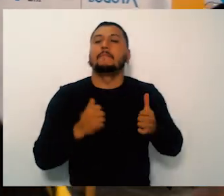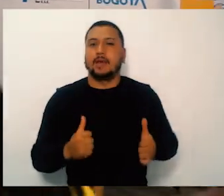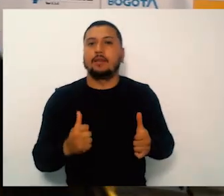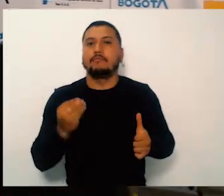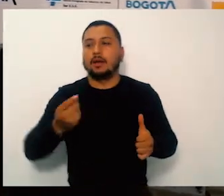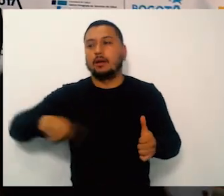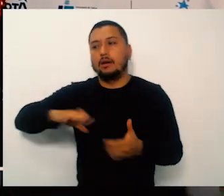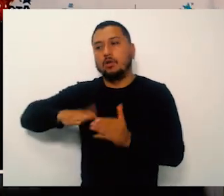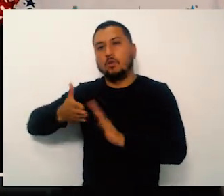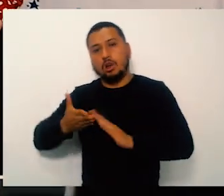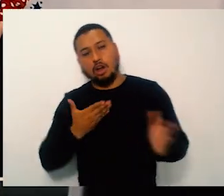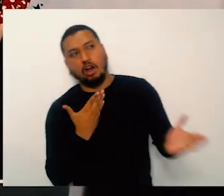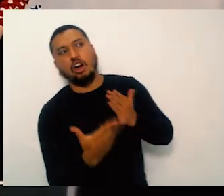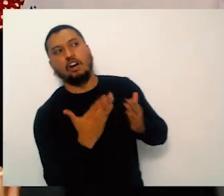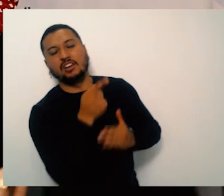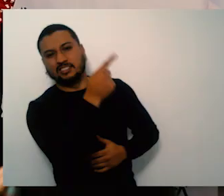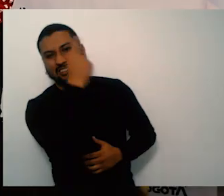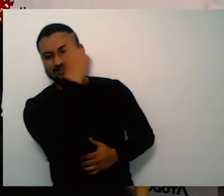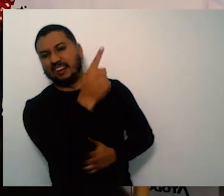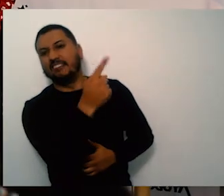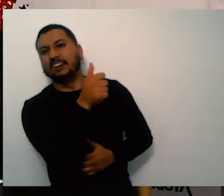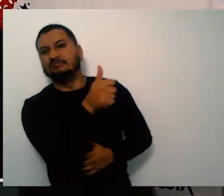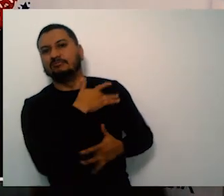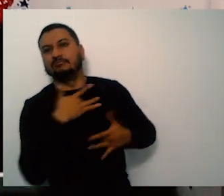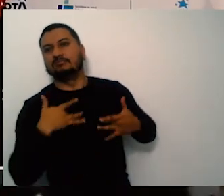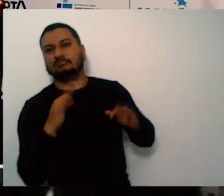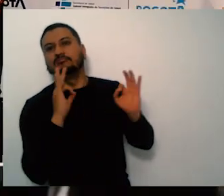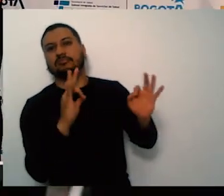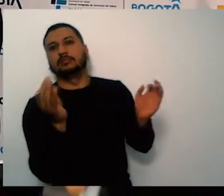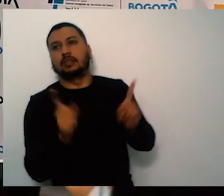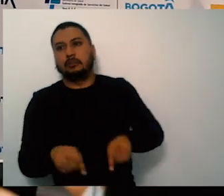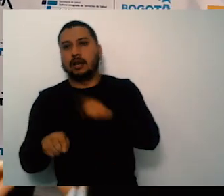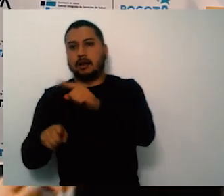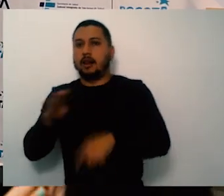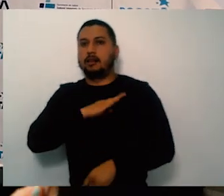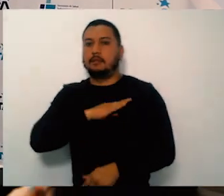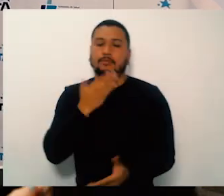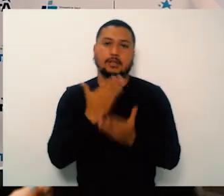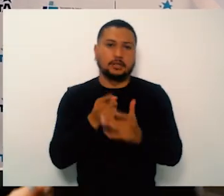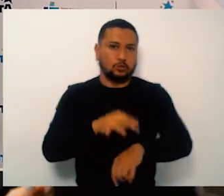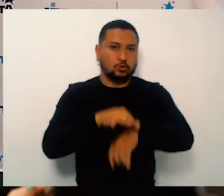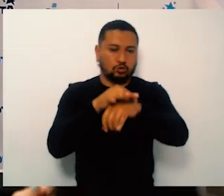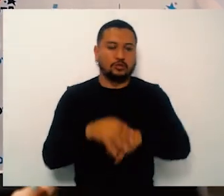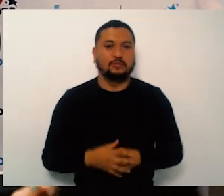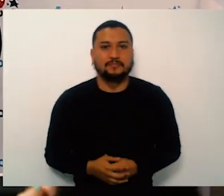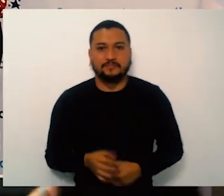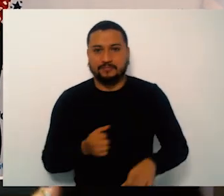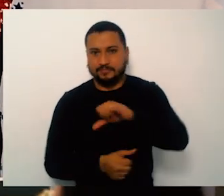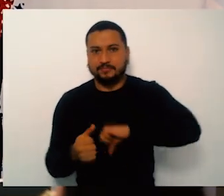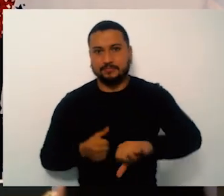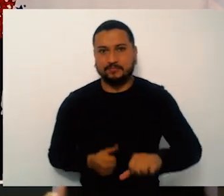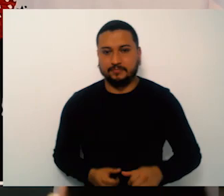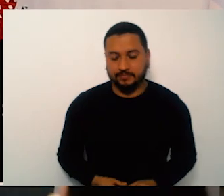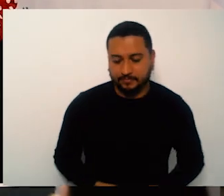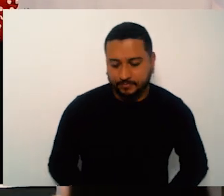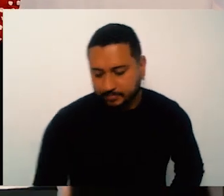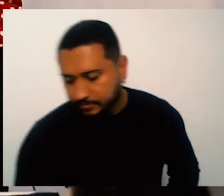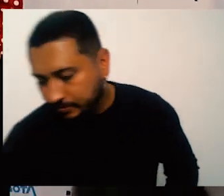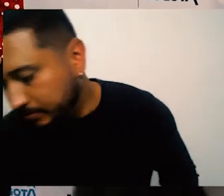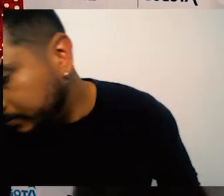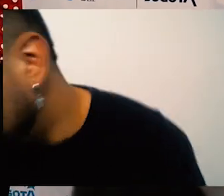invitábamos la gobernación de Cundinamarca y la Secretaría de Salud de Cundinamarca buscando esas alianzas estratégicas